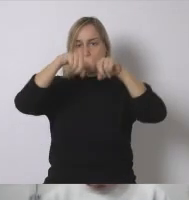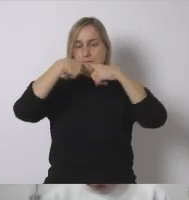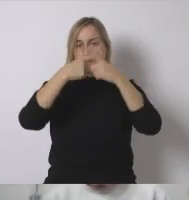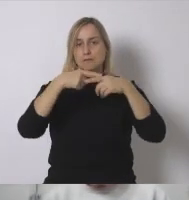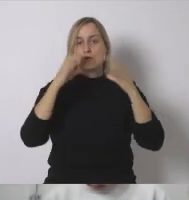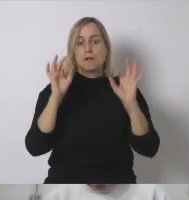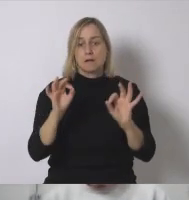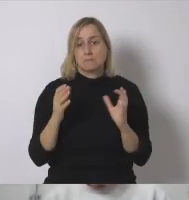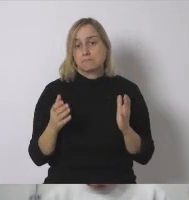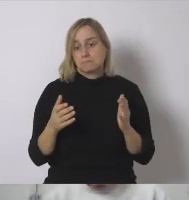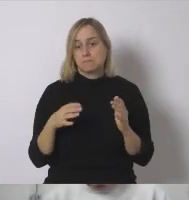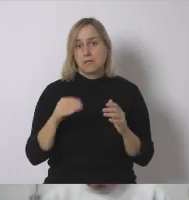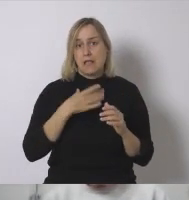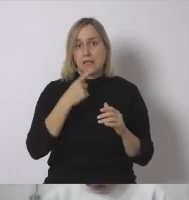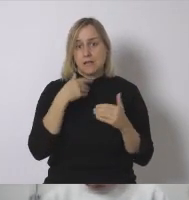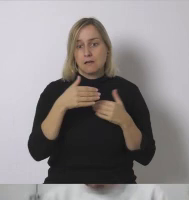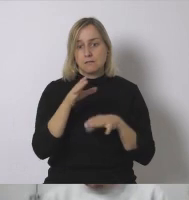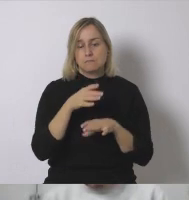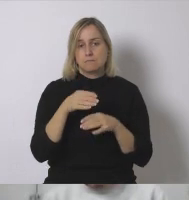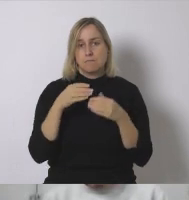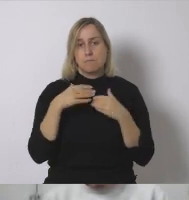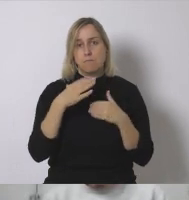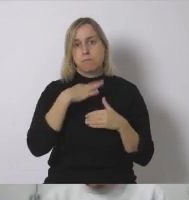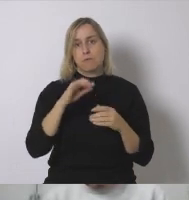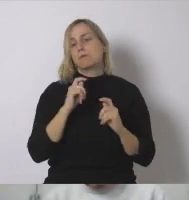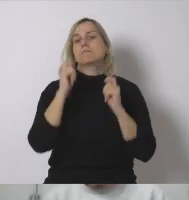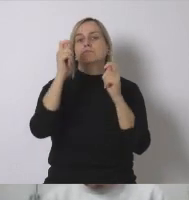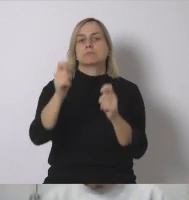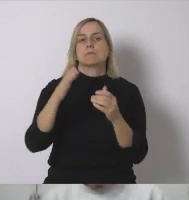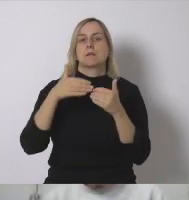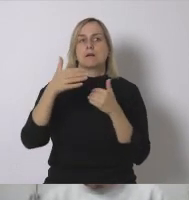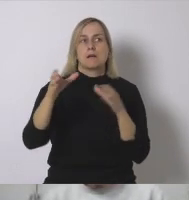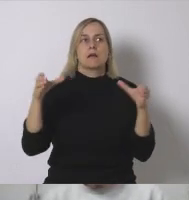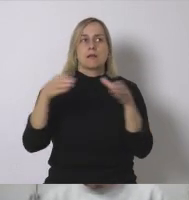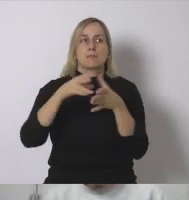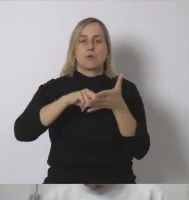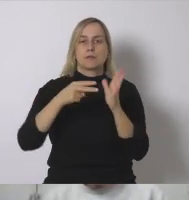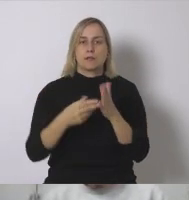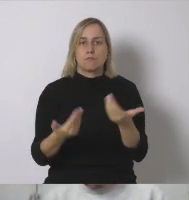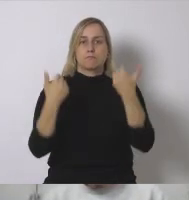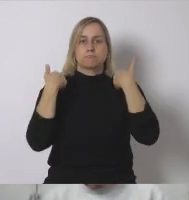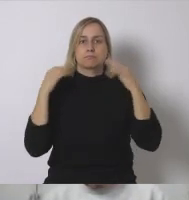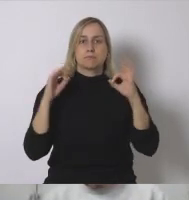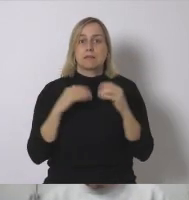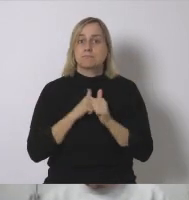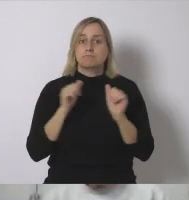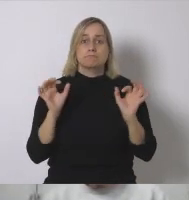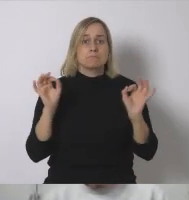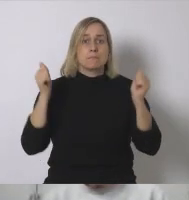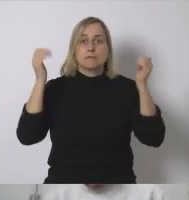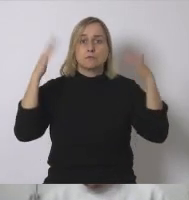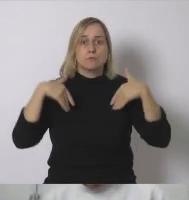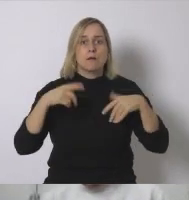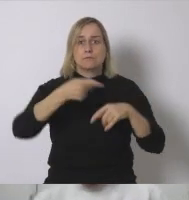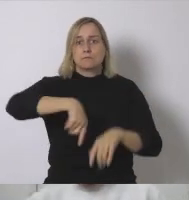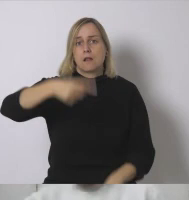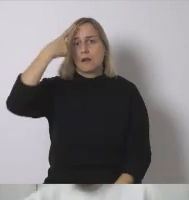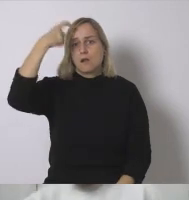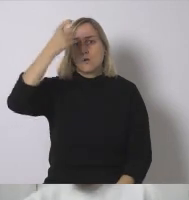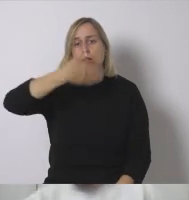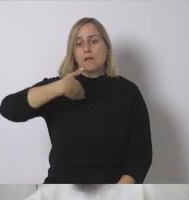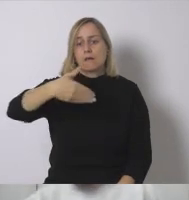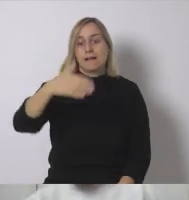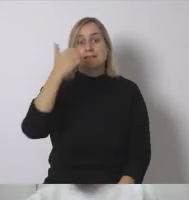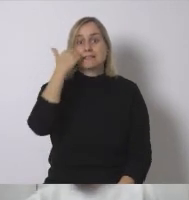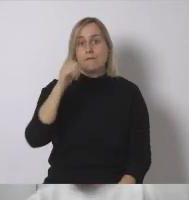obtener ideas y seguir con este debate y seguir con estas reflexiones estas son